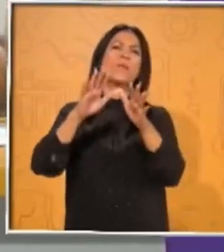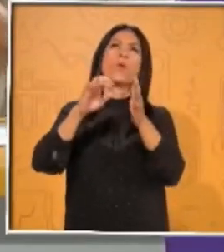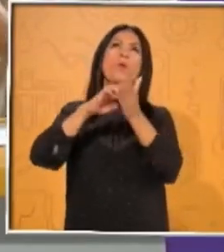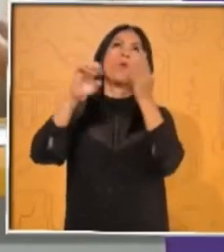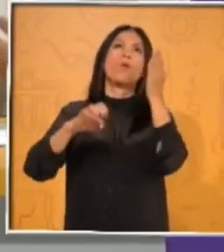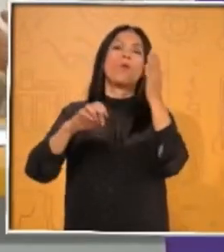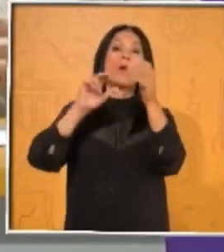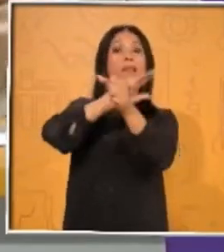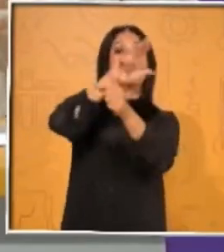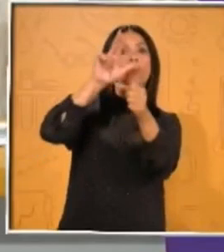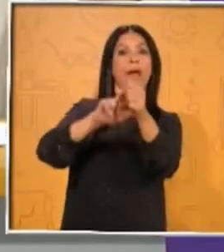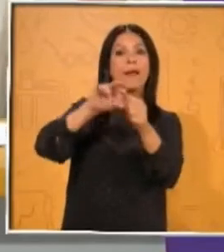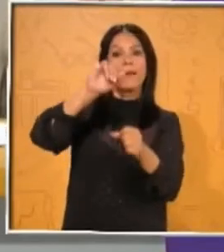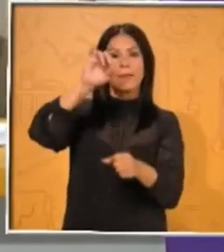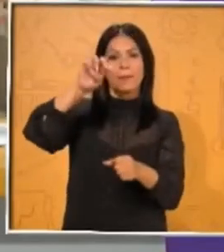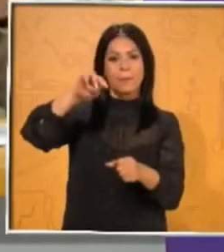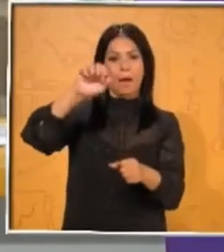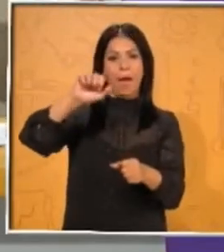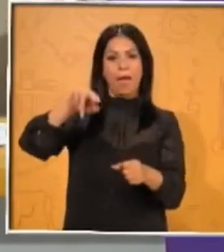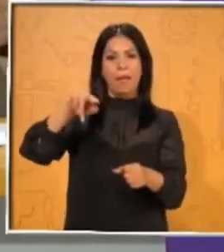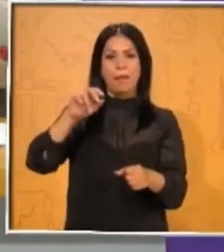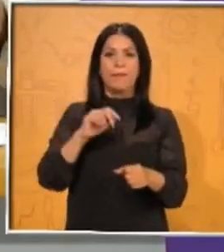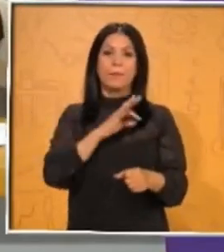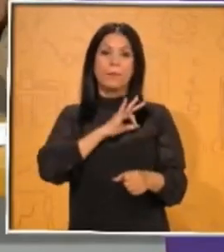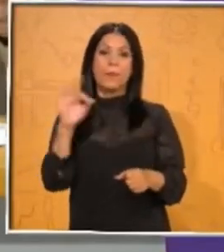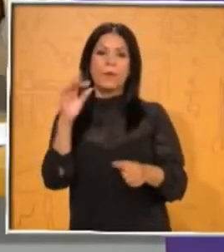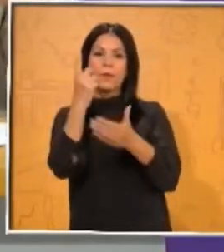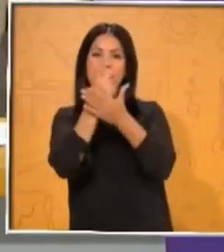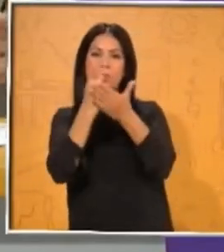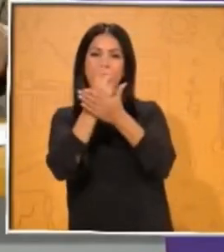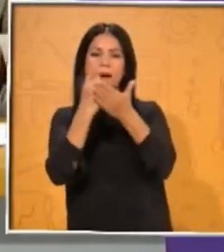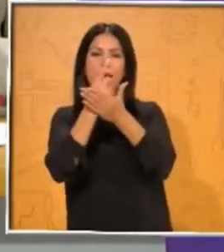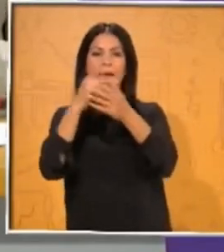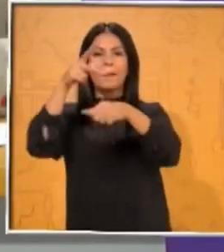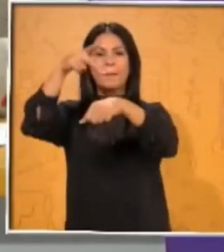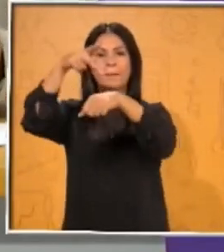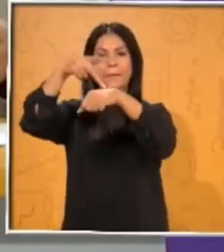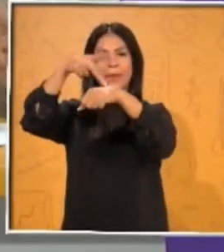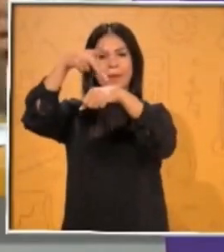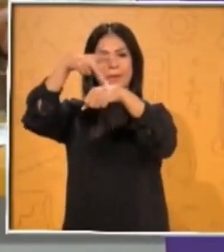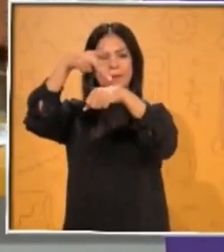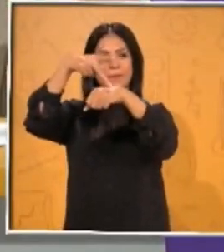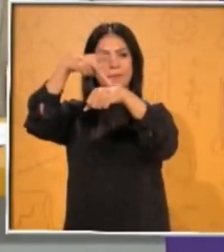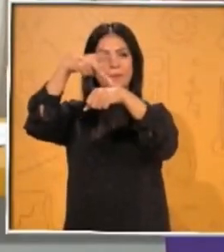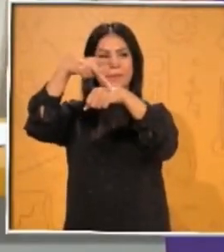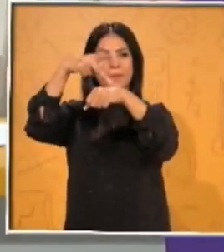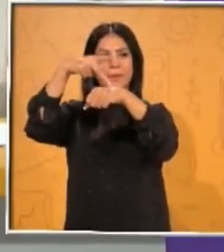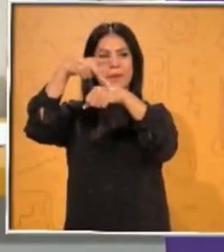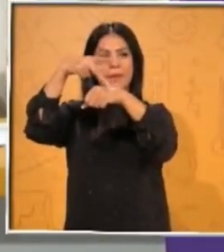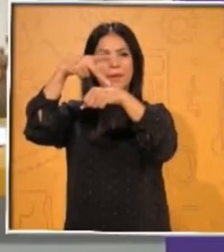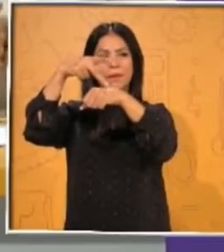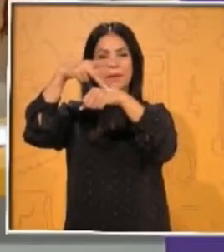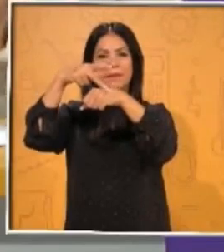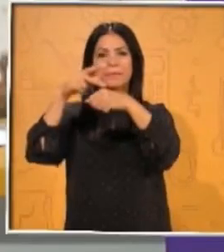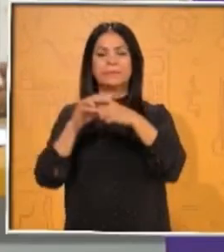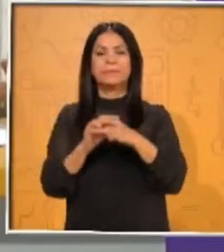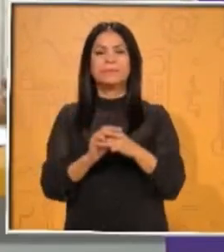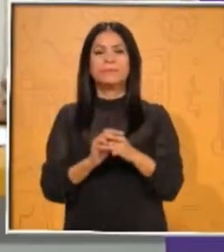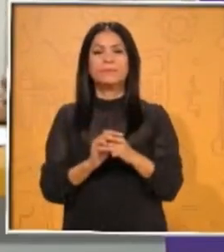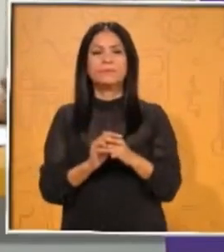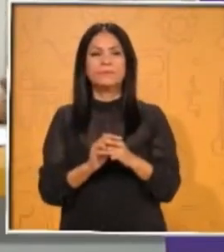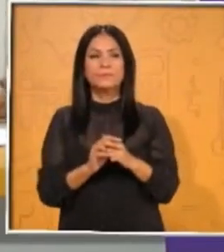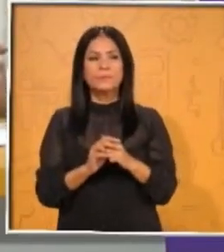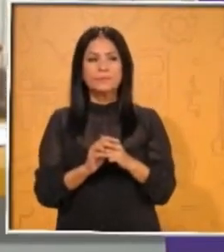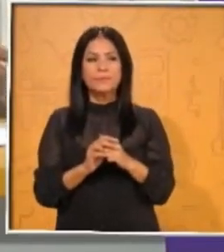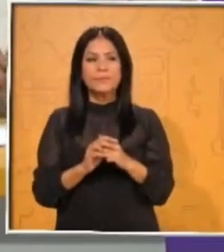y con eso ustedes pueden simular esa magnetita que se encuentra en la naturaleza, ahí de manera natural. Y en el caso de